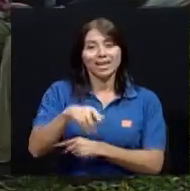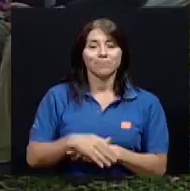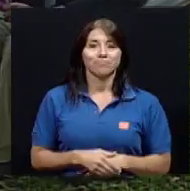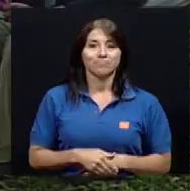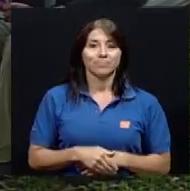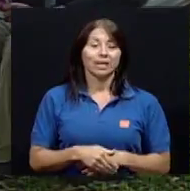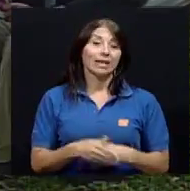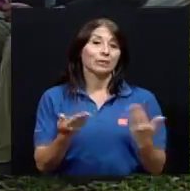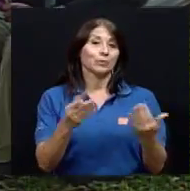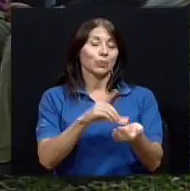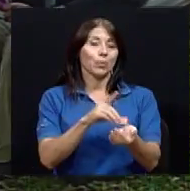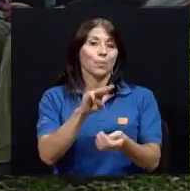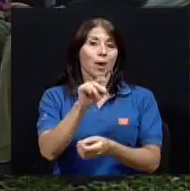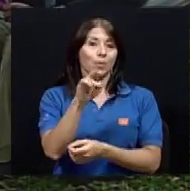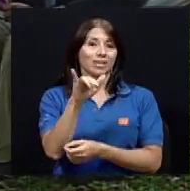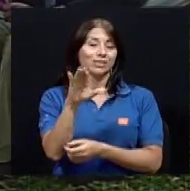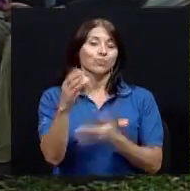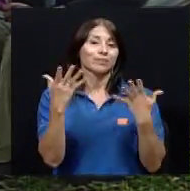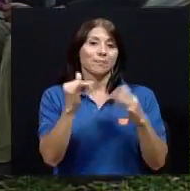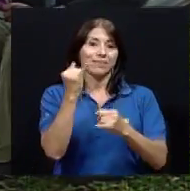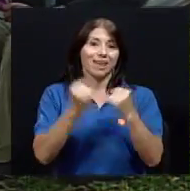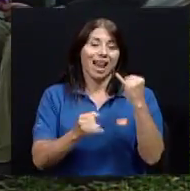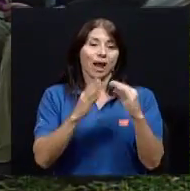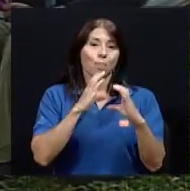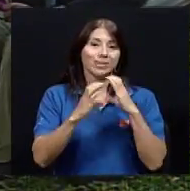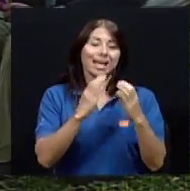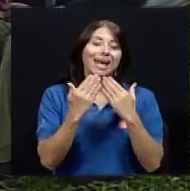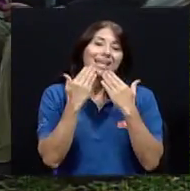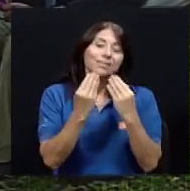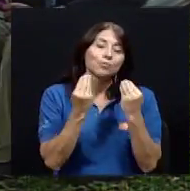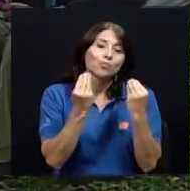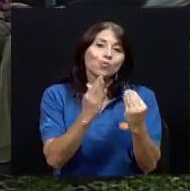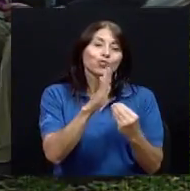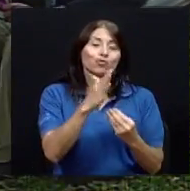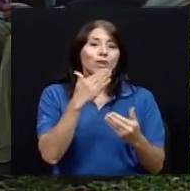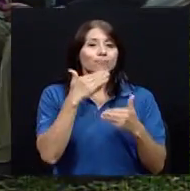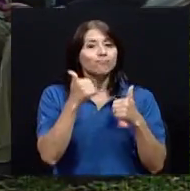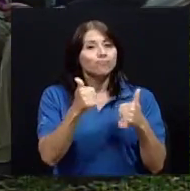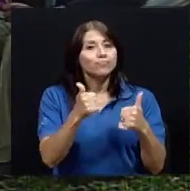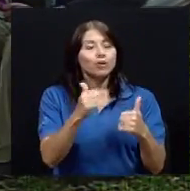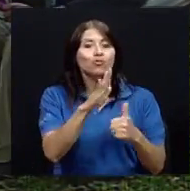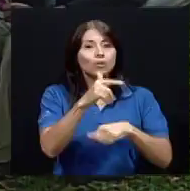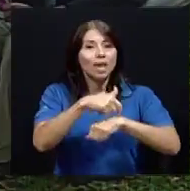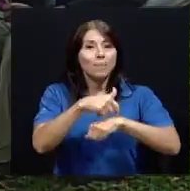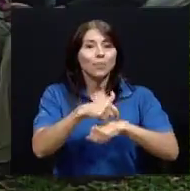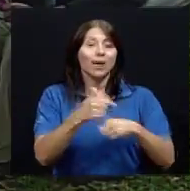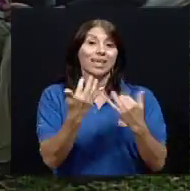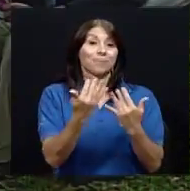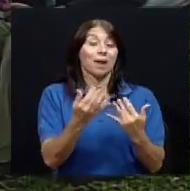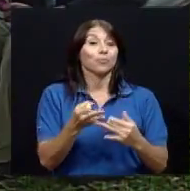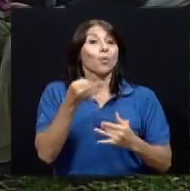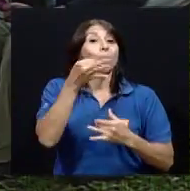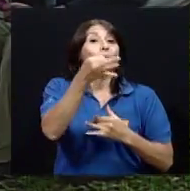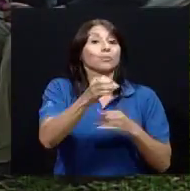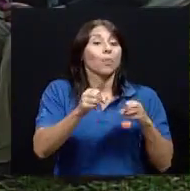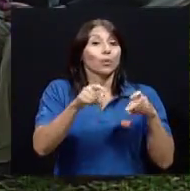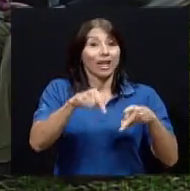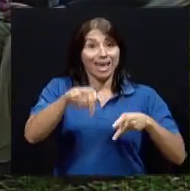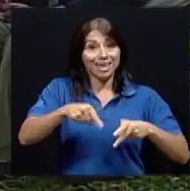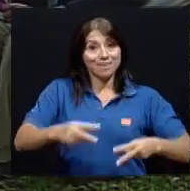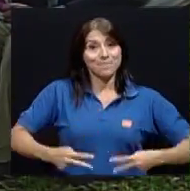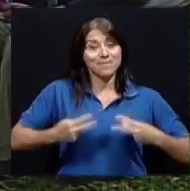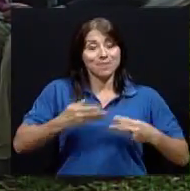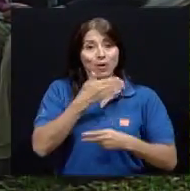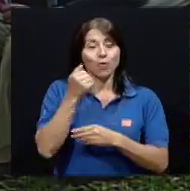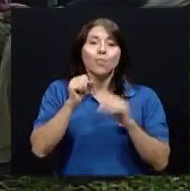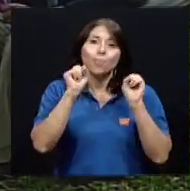llegado el momento de finalizar esta conversación. Le agradecemos mucho su gentileza, su tiempo, y esperamos que en otra oportunidad, aquí en Vivir Mejor, pueda estar nuevamente